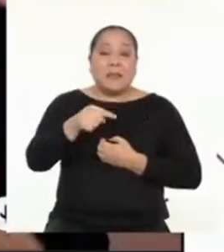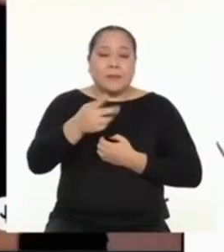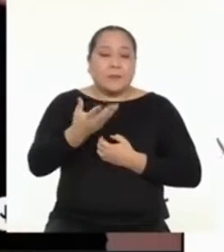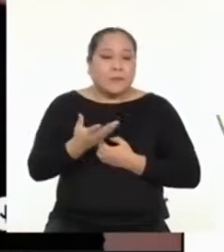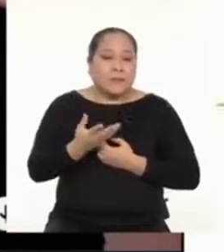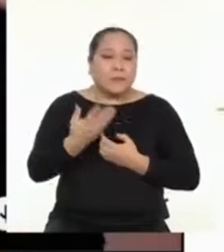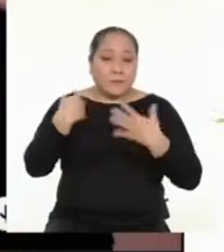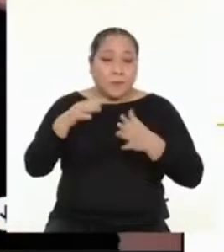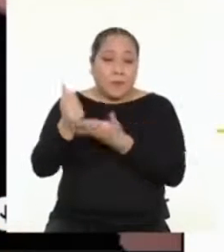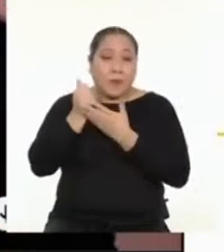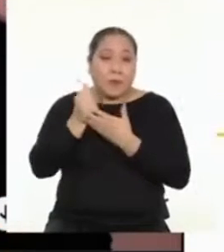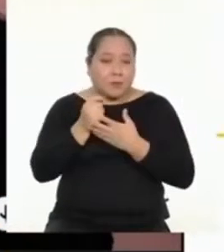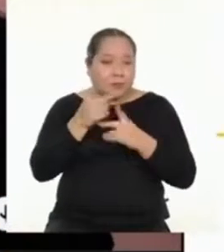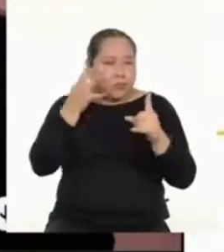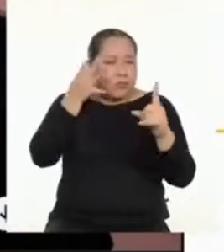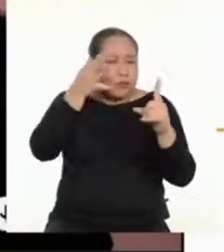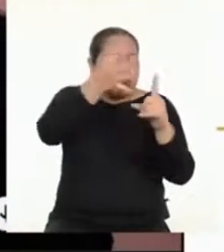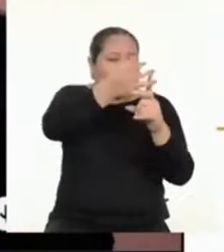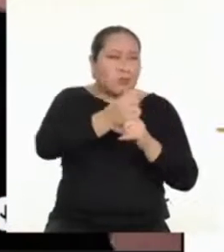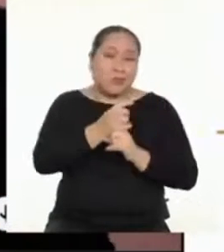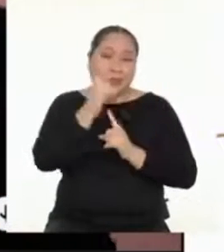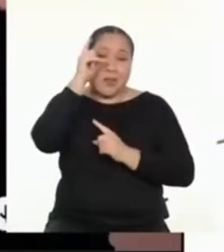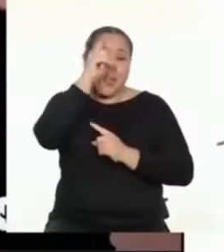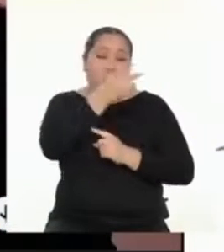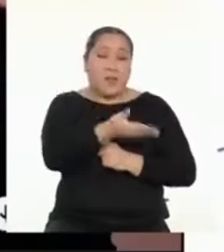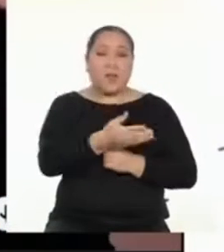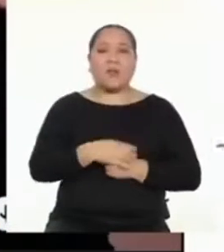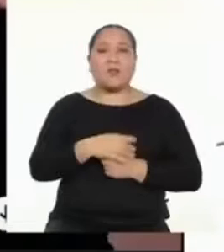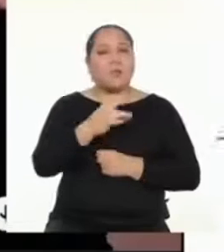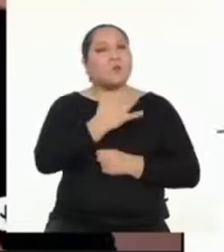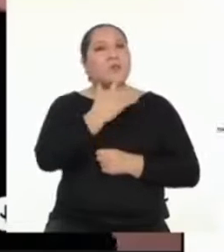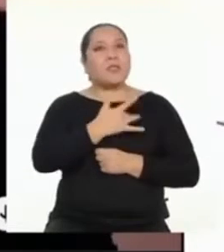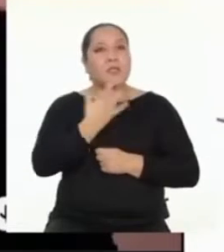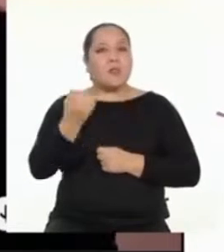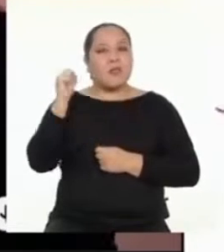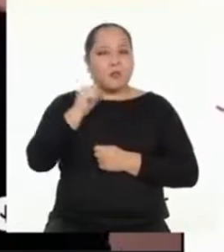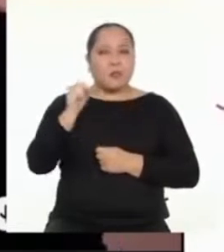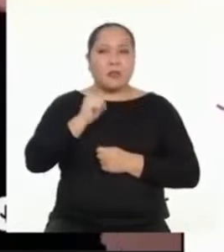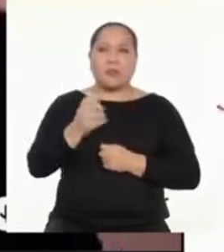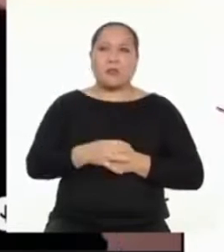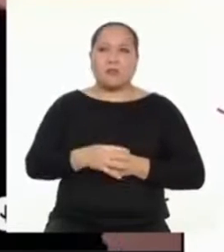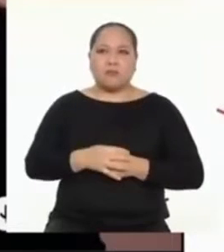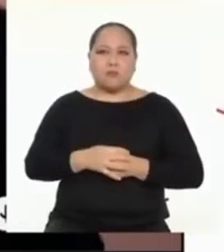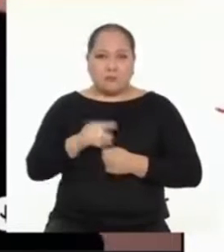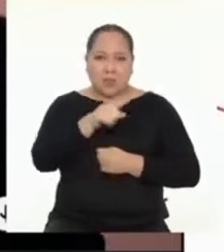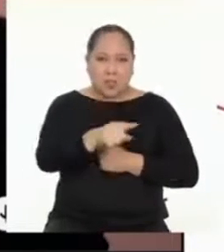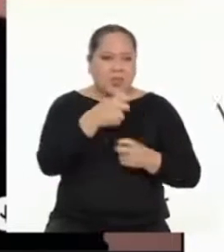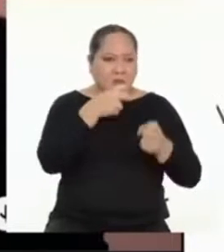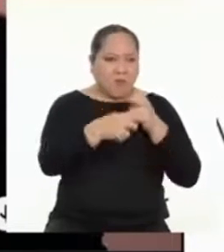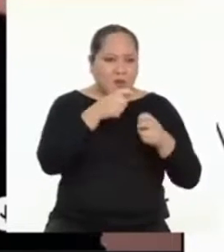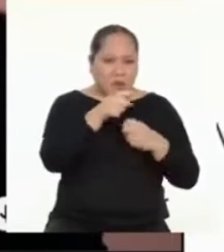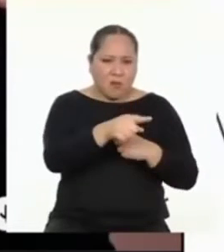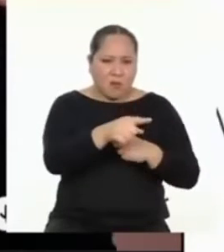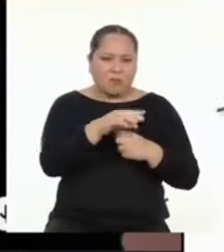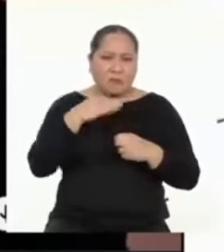conseguir lo que quería fue muy largo y costoso. Y me siento capaz de poder, al igual que ese problema,